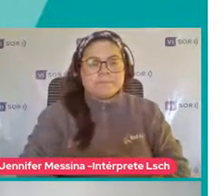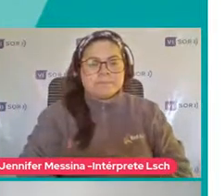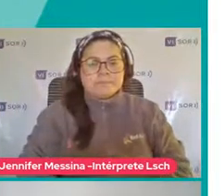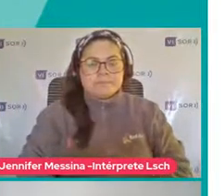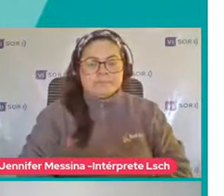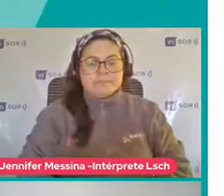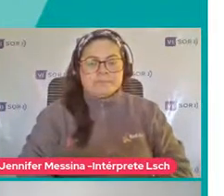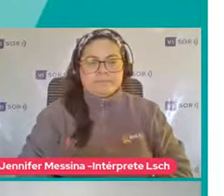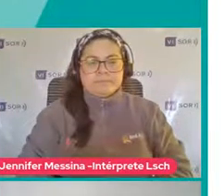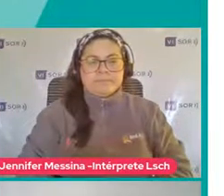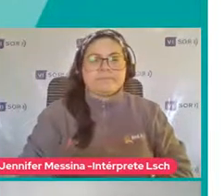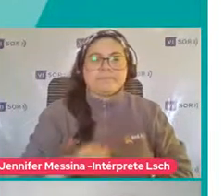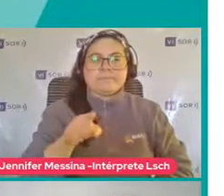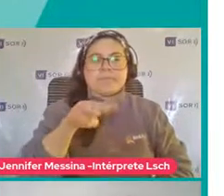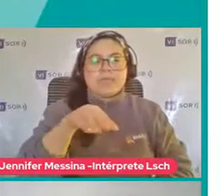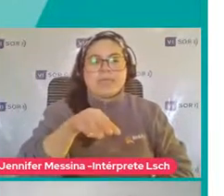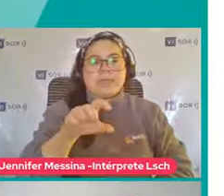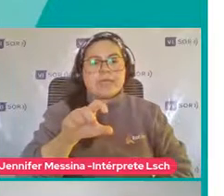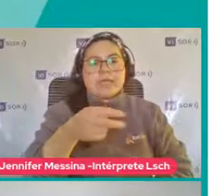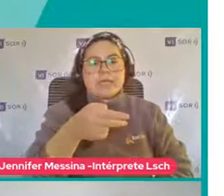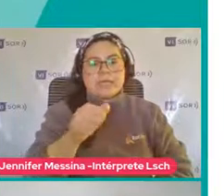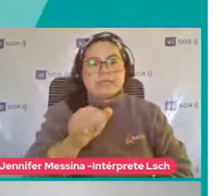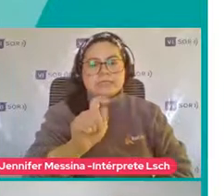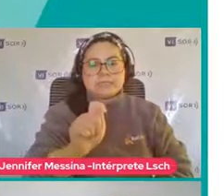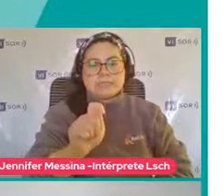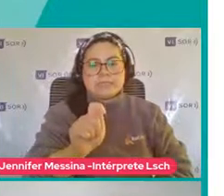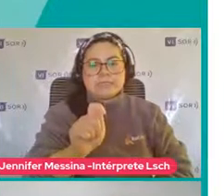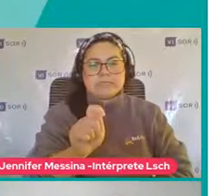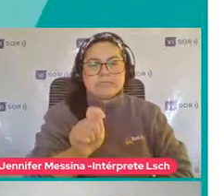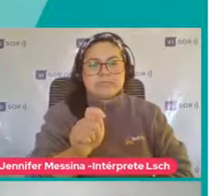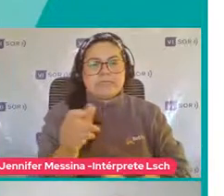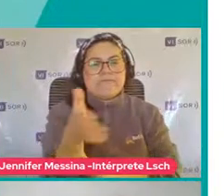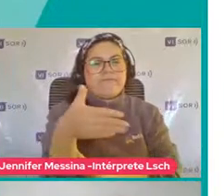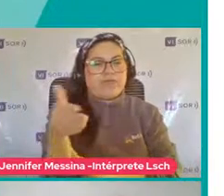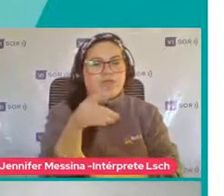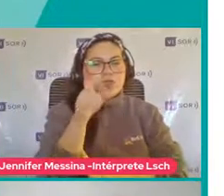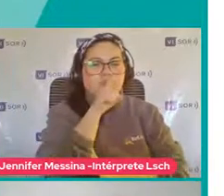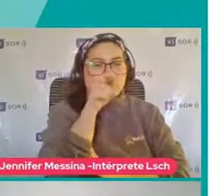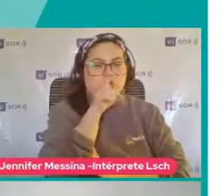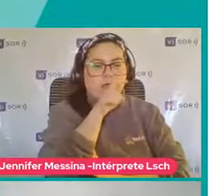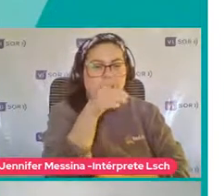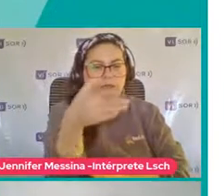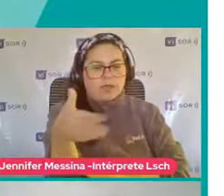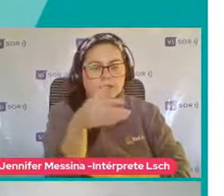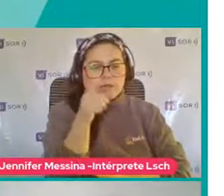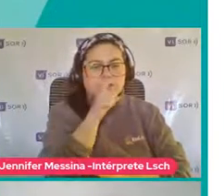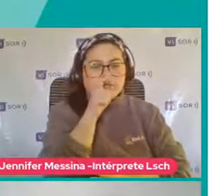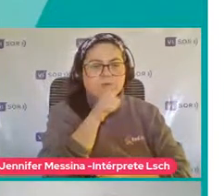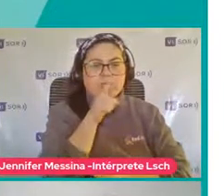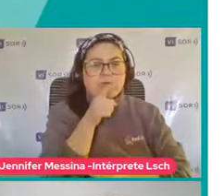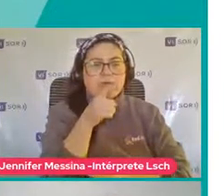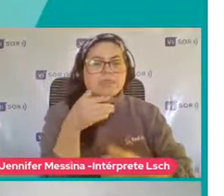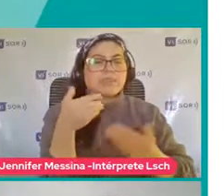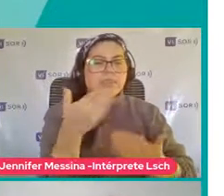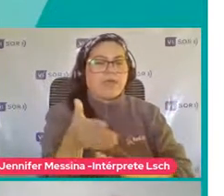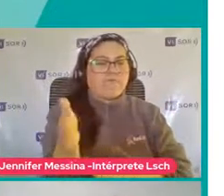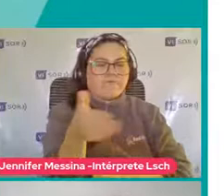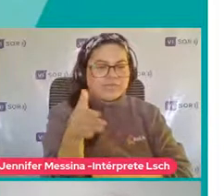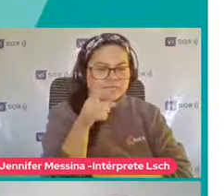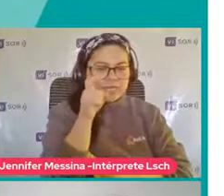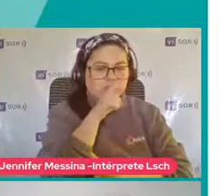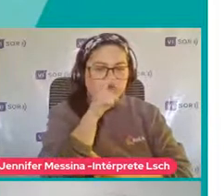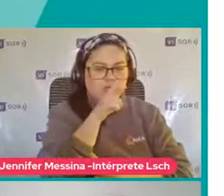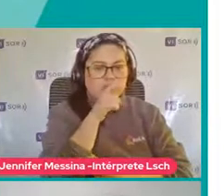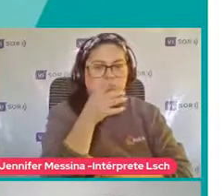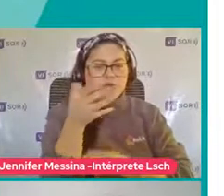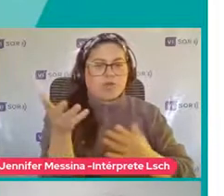lo que nos va a dar El Mchat? Nos va a dar Por eso ahí aparece Una bandera roja Nos van a dar Banderas rojas O sea Son